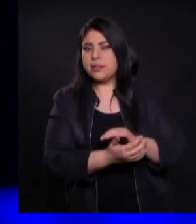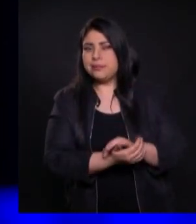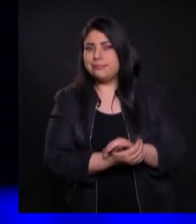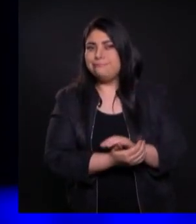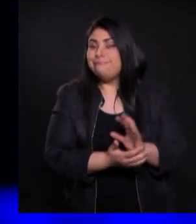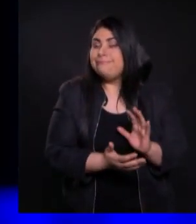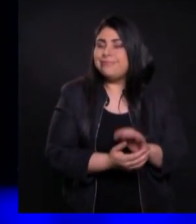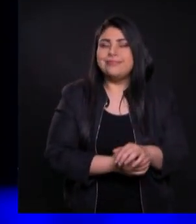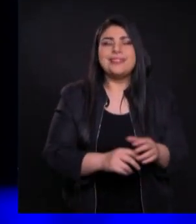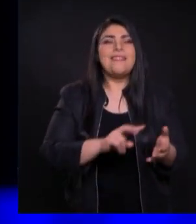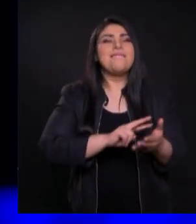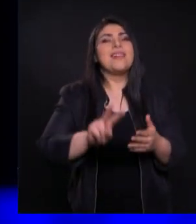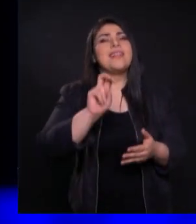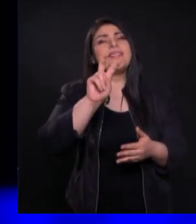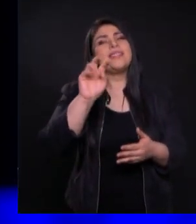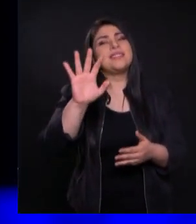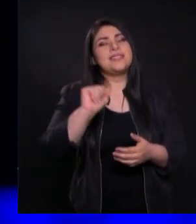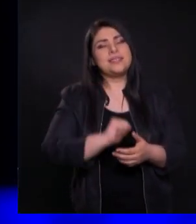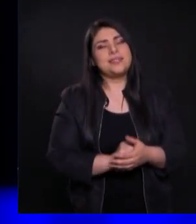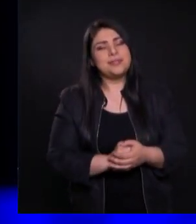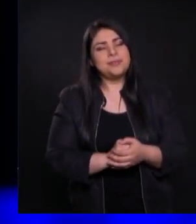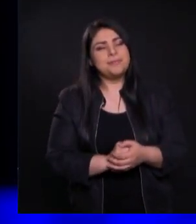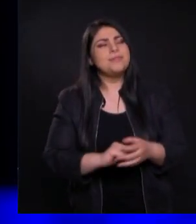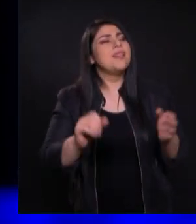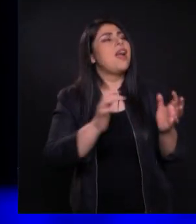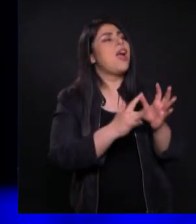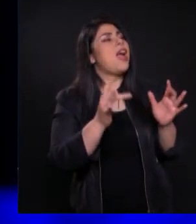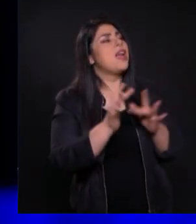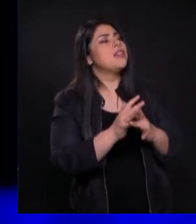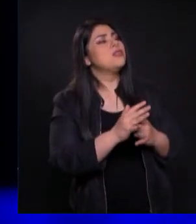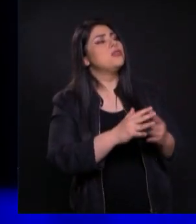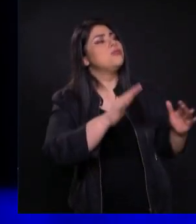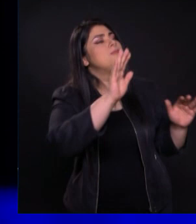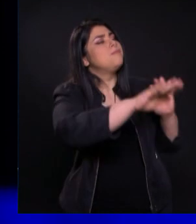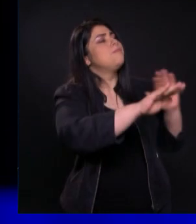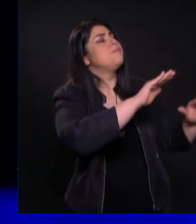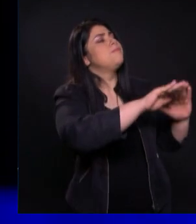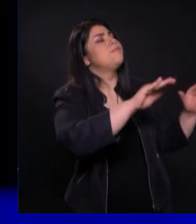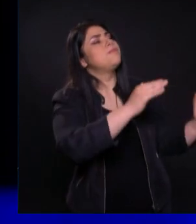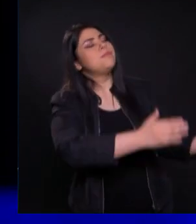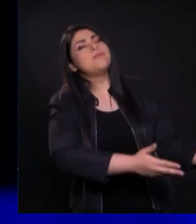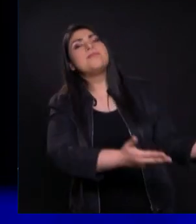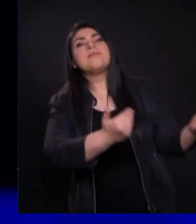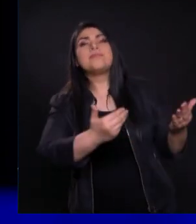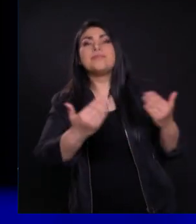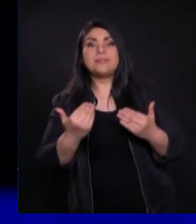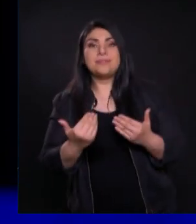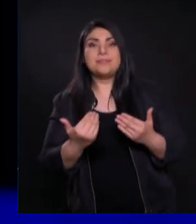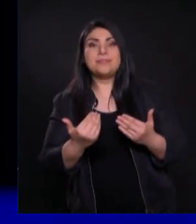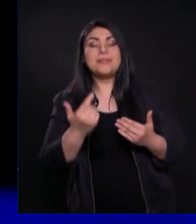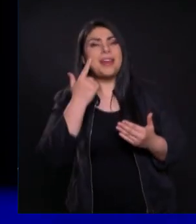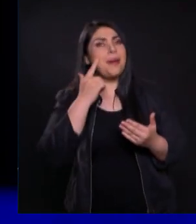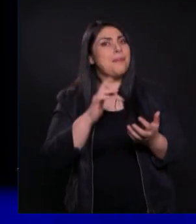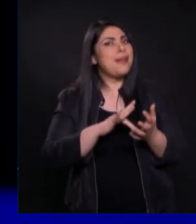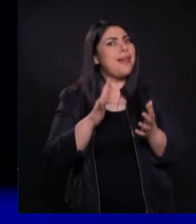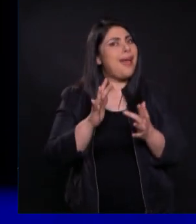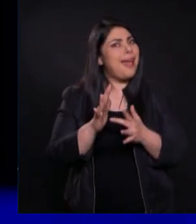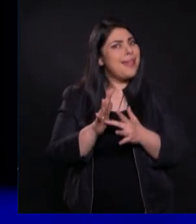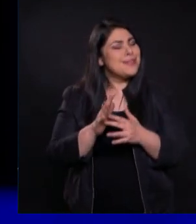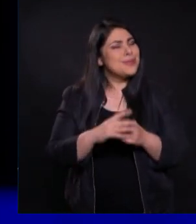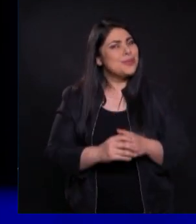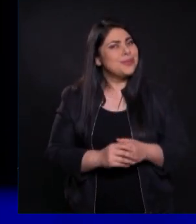Verso 25, entonces Jesús llamándoles les dijo Me llama mucho la atención y disfruto tanto que cada momento Jesús